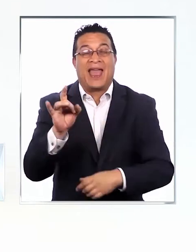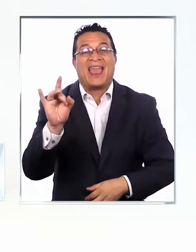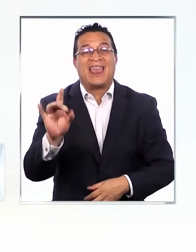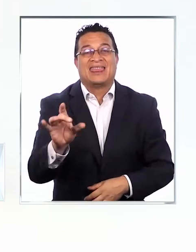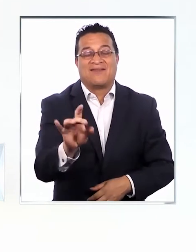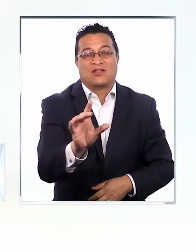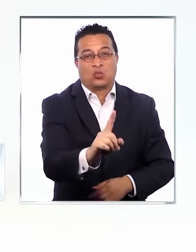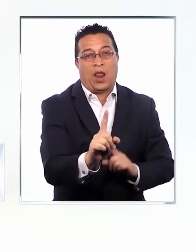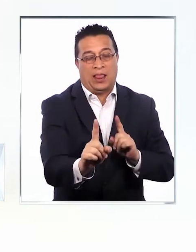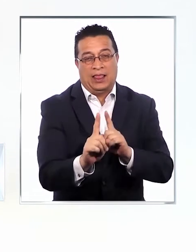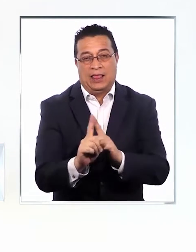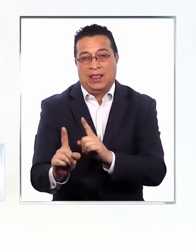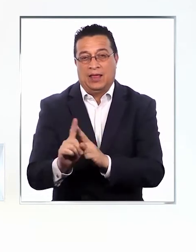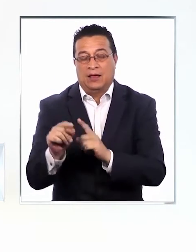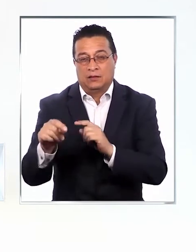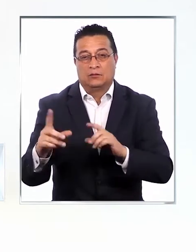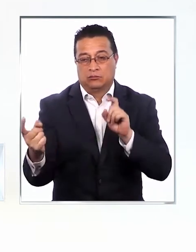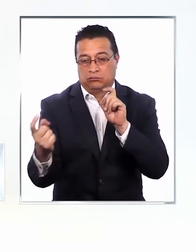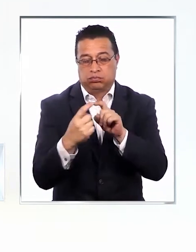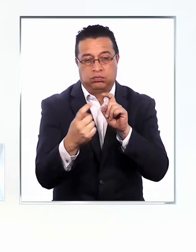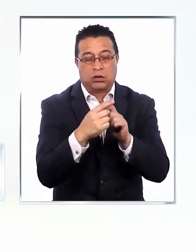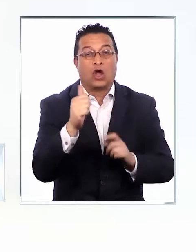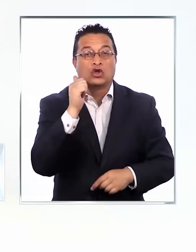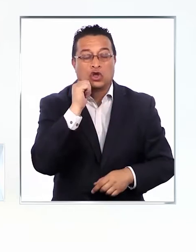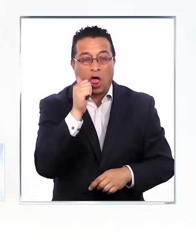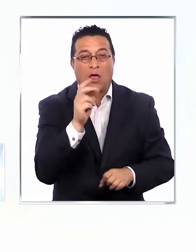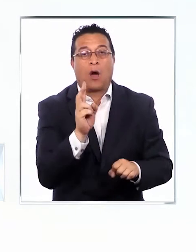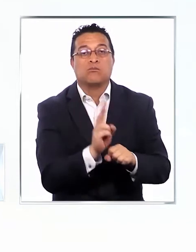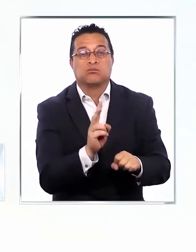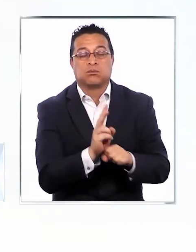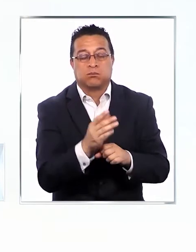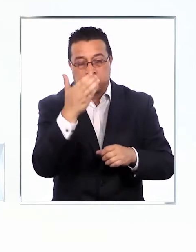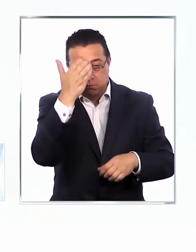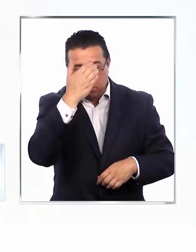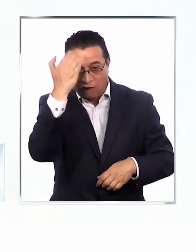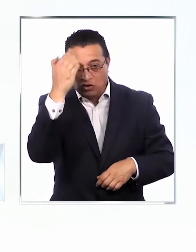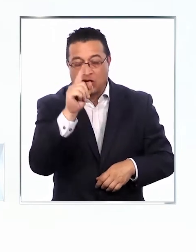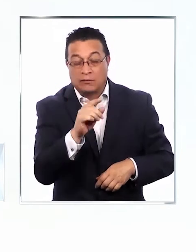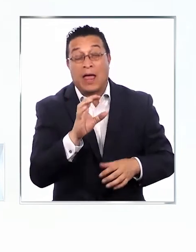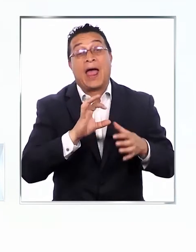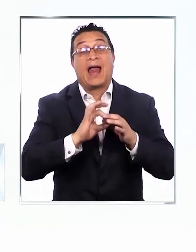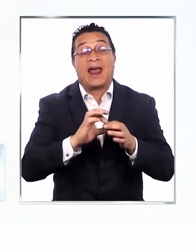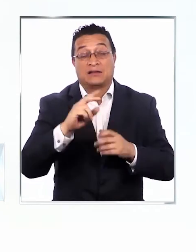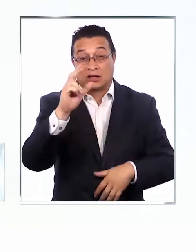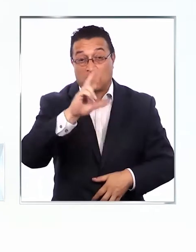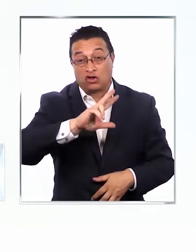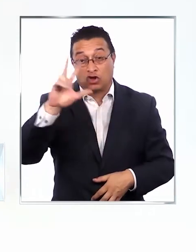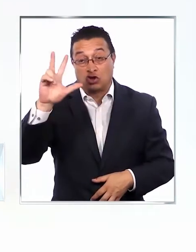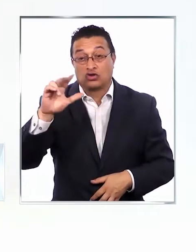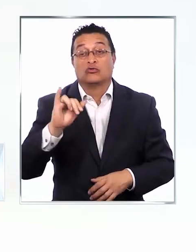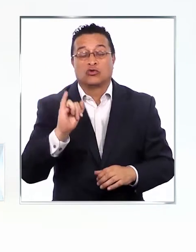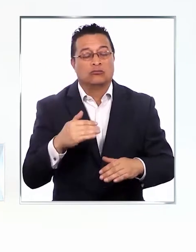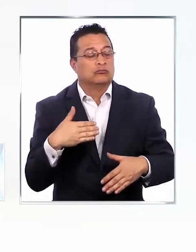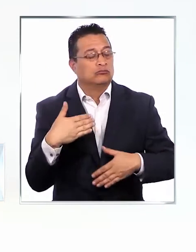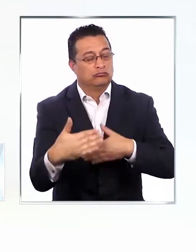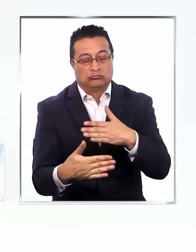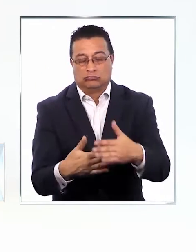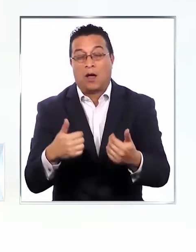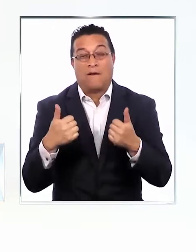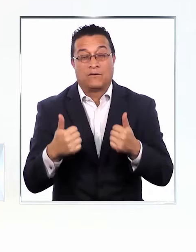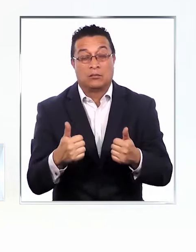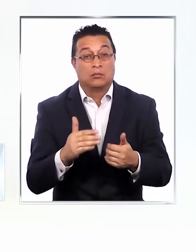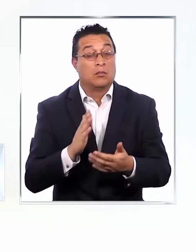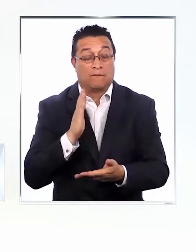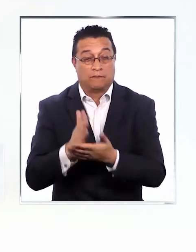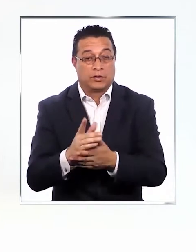son individuales y se conectaban casi todos los días con nuestros profesionales. Pero gracias a Dios todo fluyó y